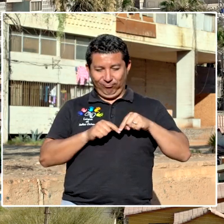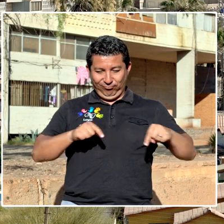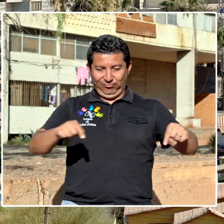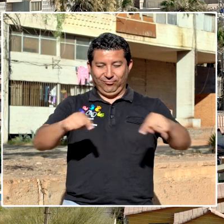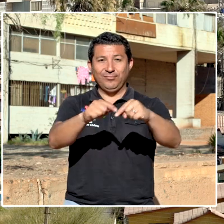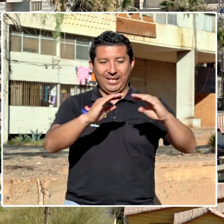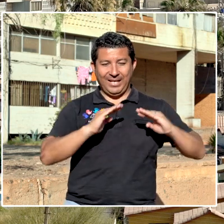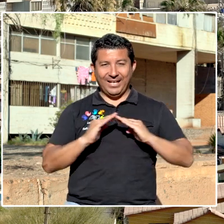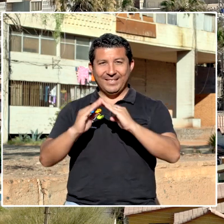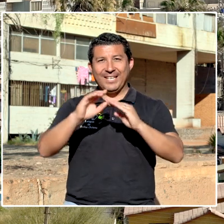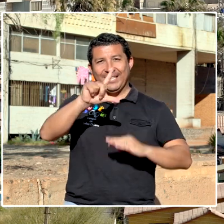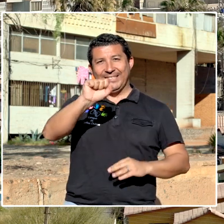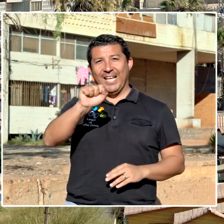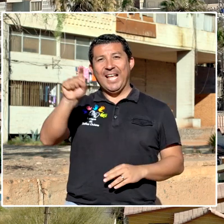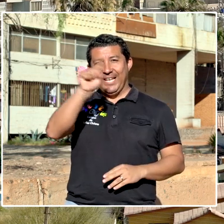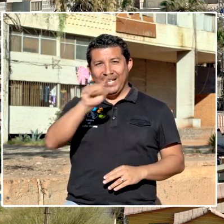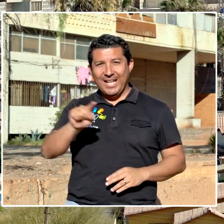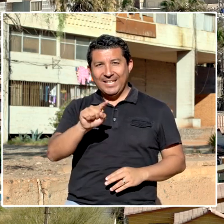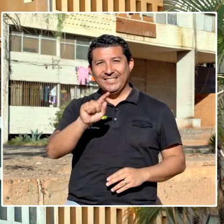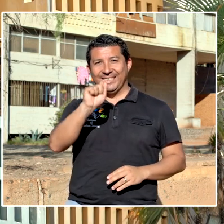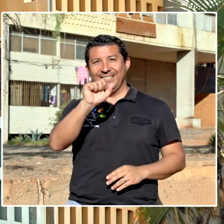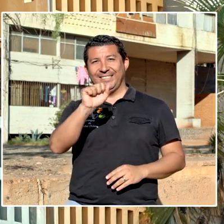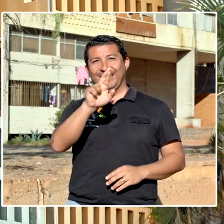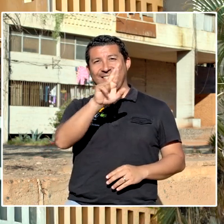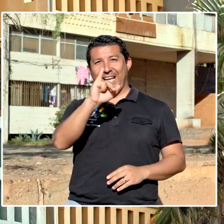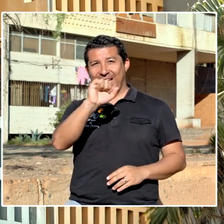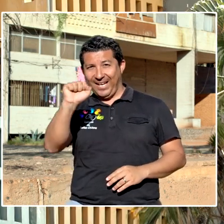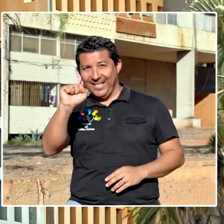Conjunto Habitacional La Starria,